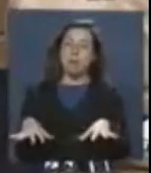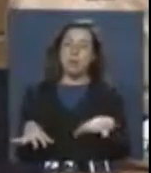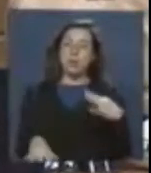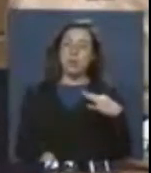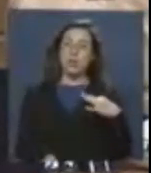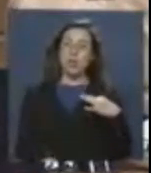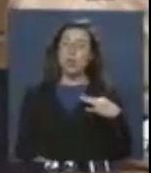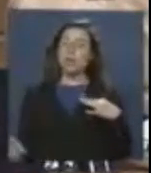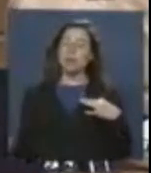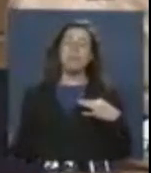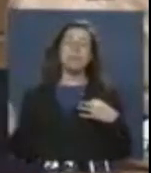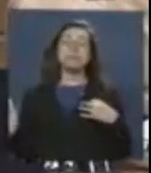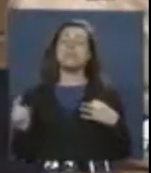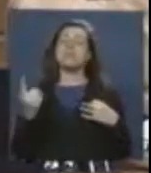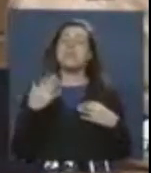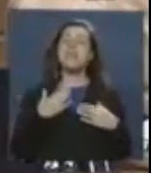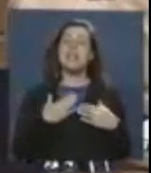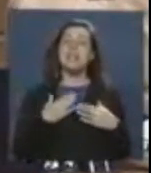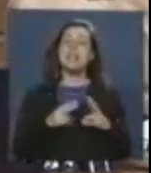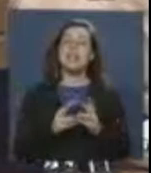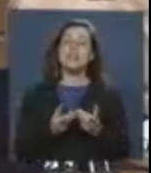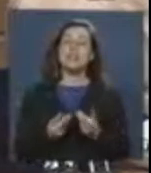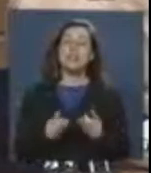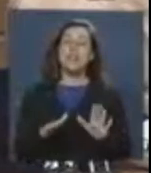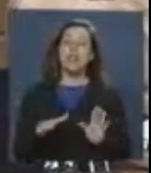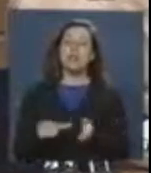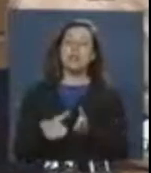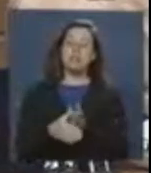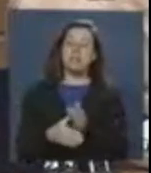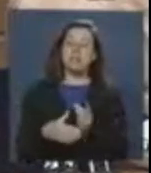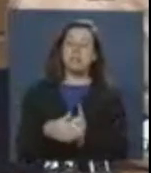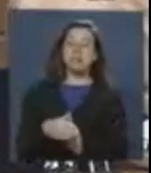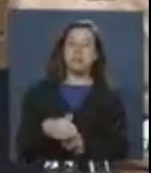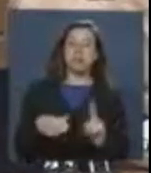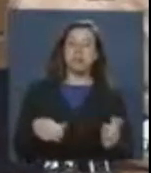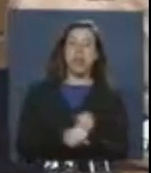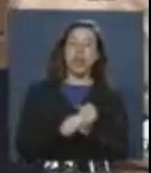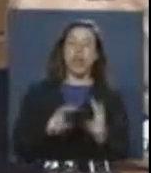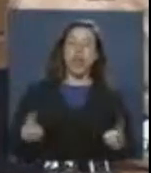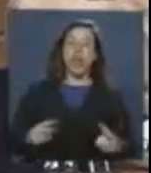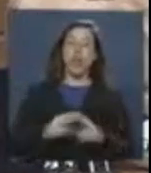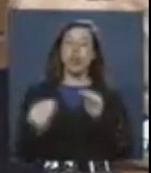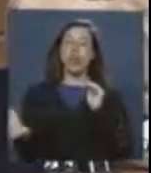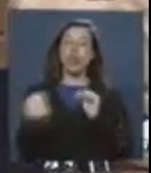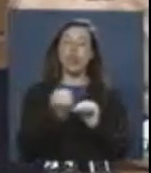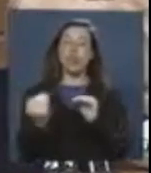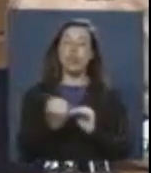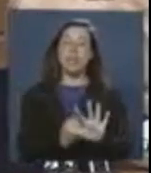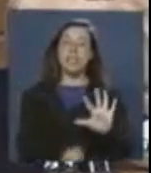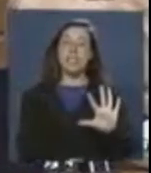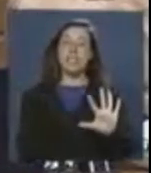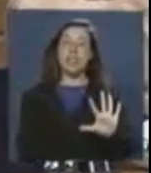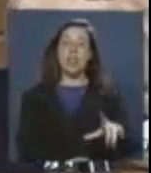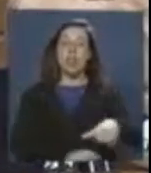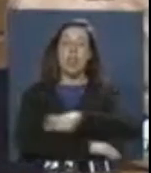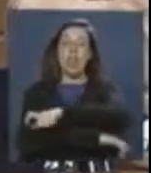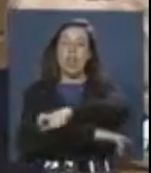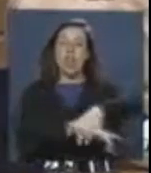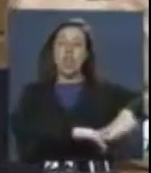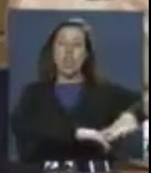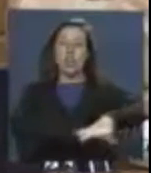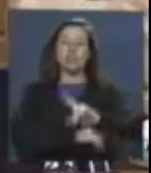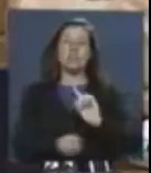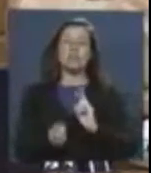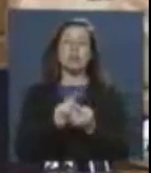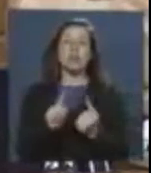en primer lugar para compensar la segregación que provocó la construcción de la Ruta 5 respecto de la costa. Se convirtió en un